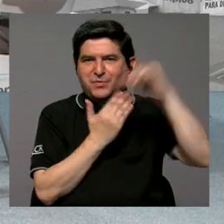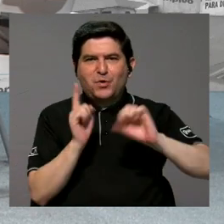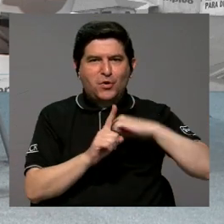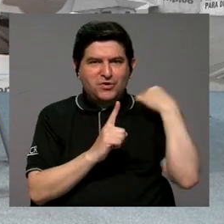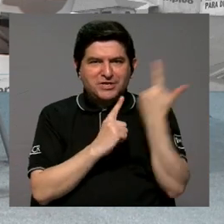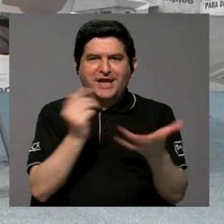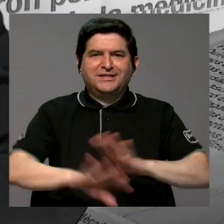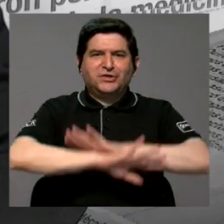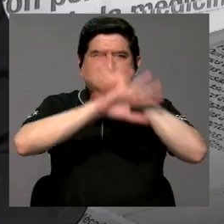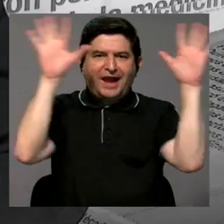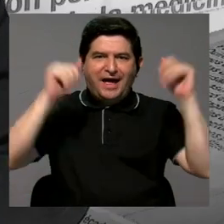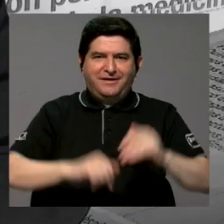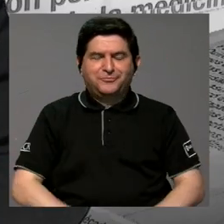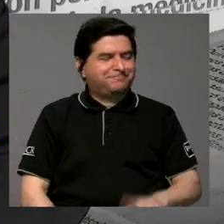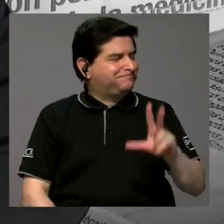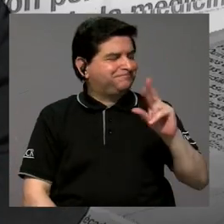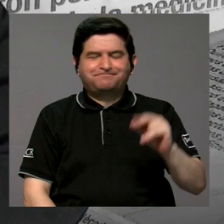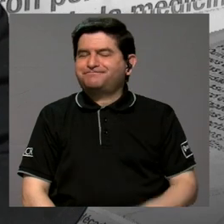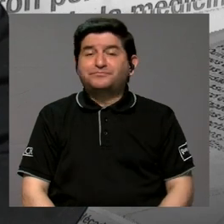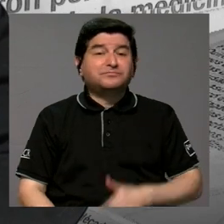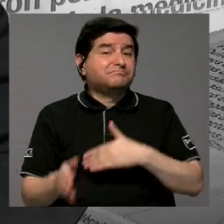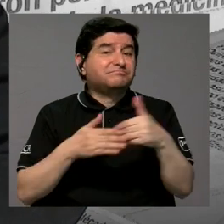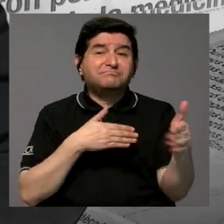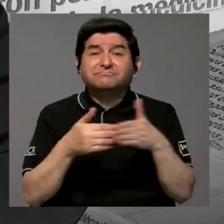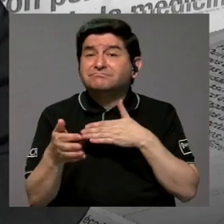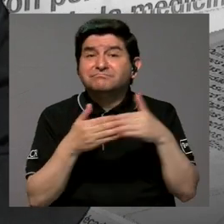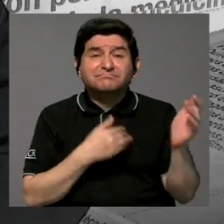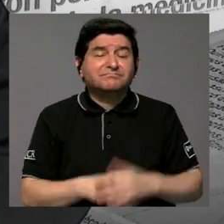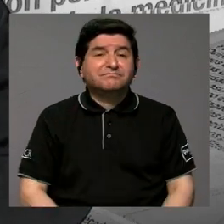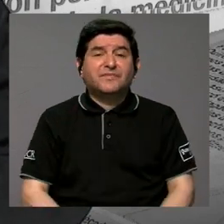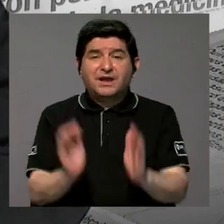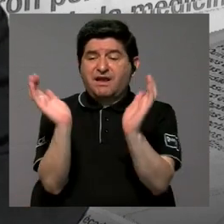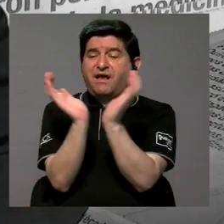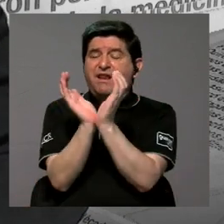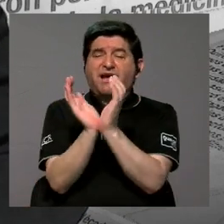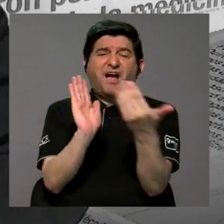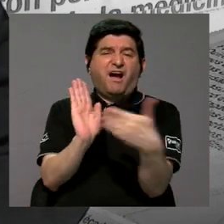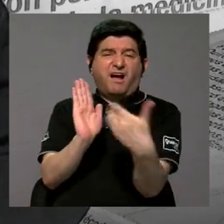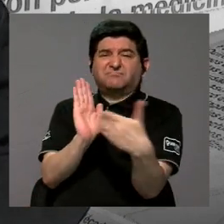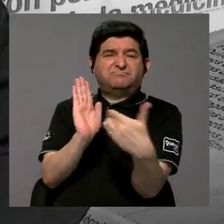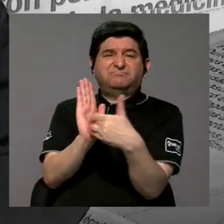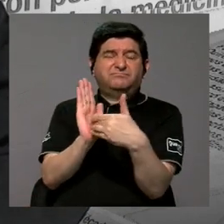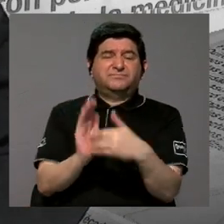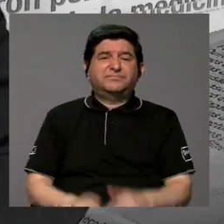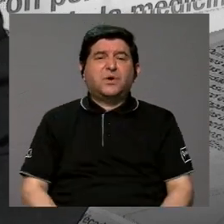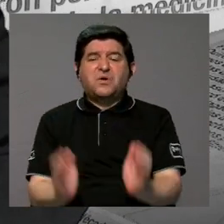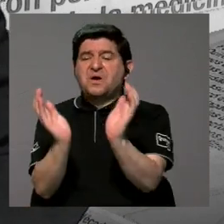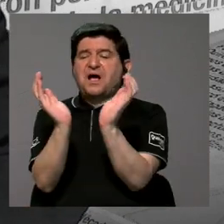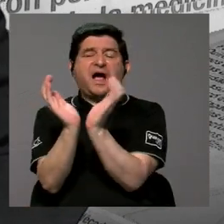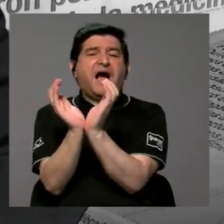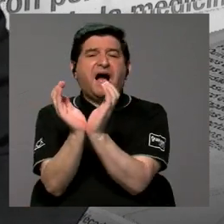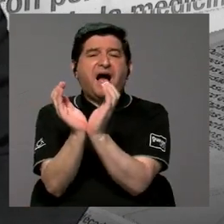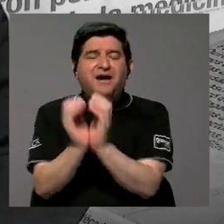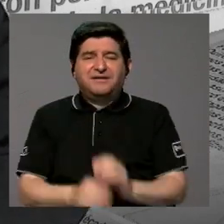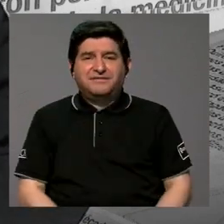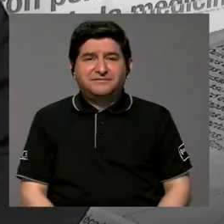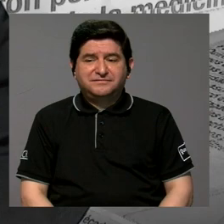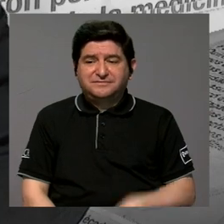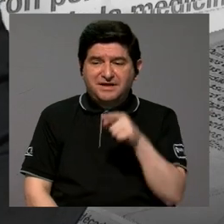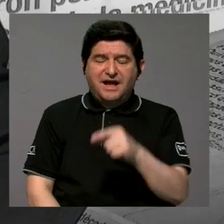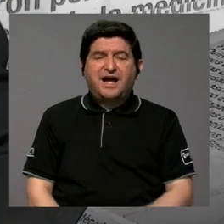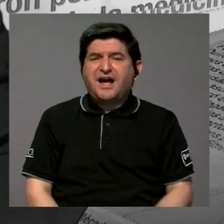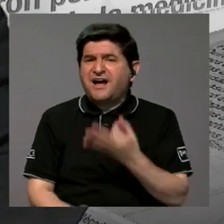social claro, sino que no importa que la Caja sufra, no importa que la Caja esté